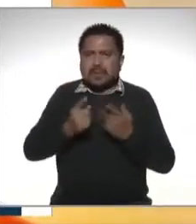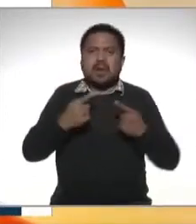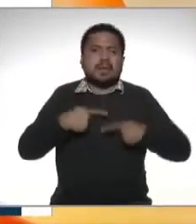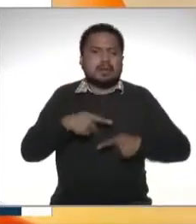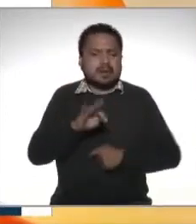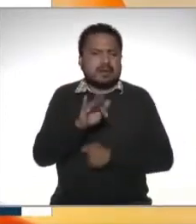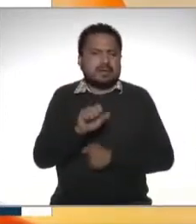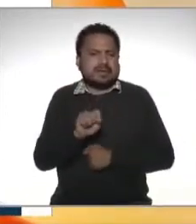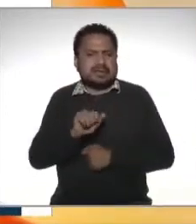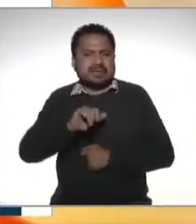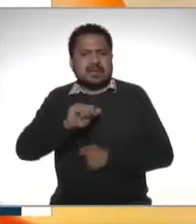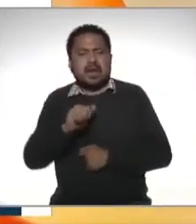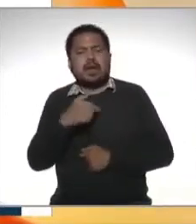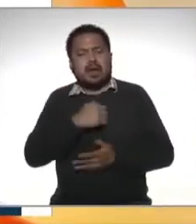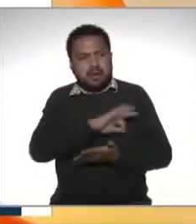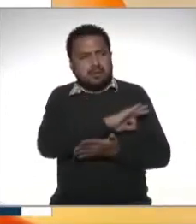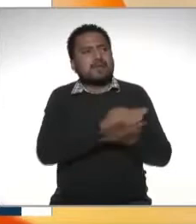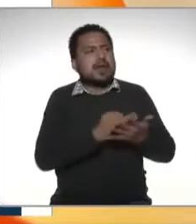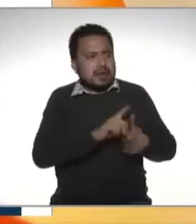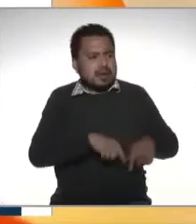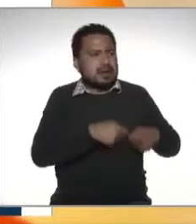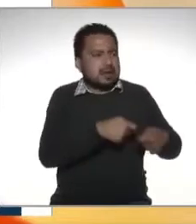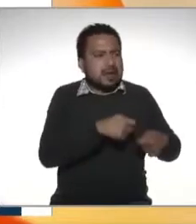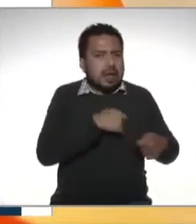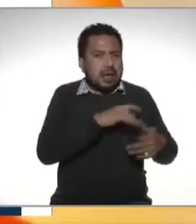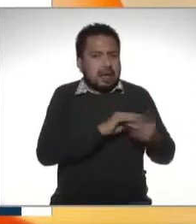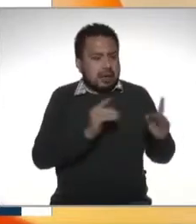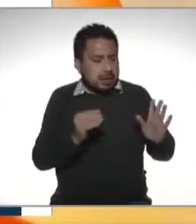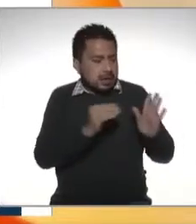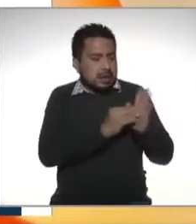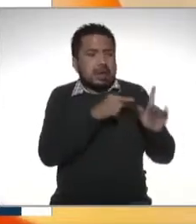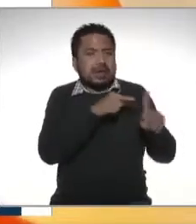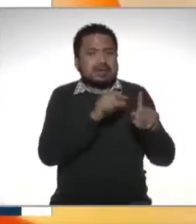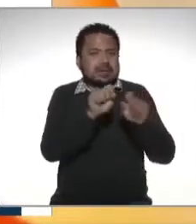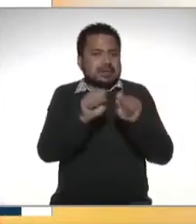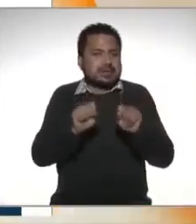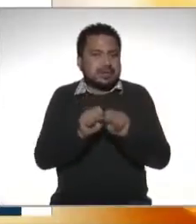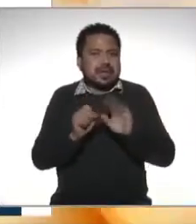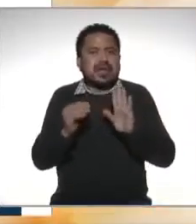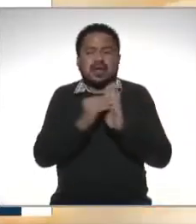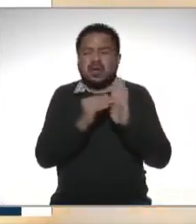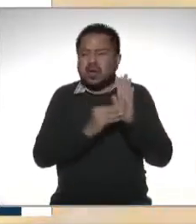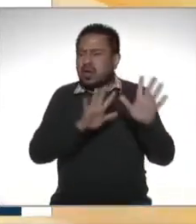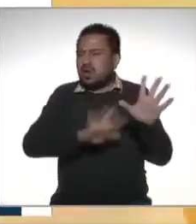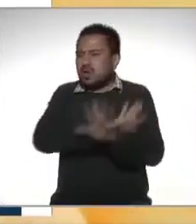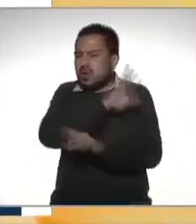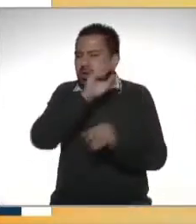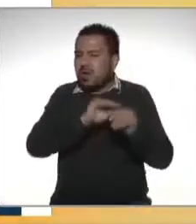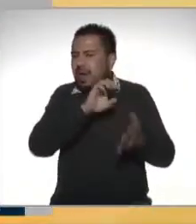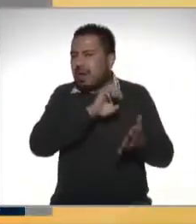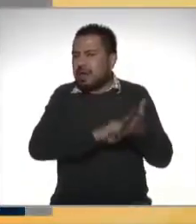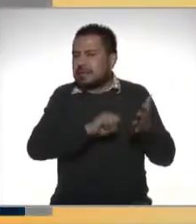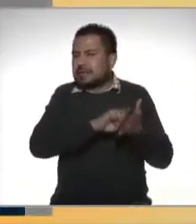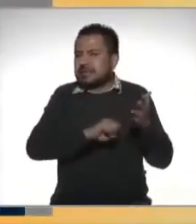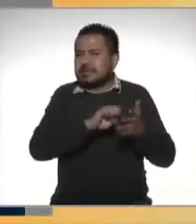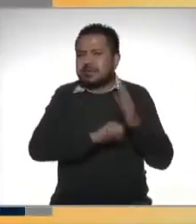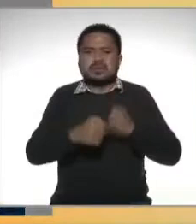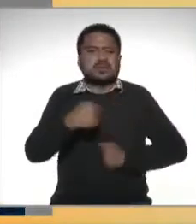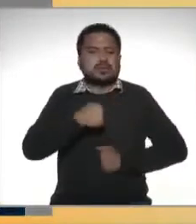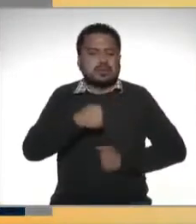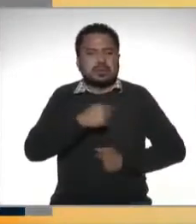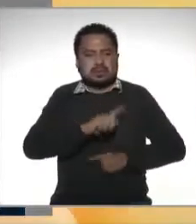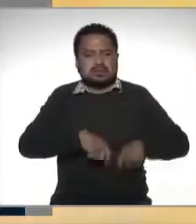física si yo pedí la factura aquí se va a ver reflejado en el sistema todas las deducciones que yo